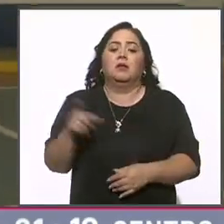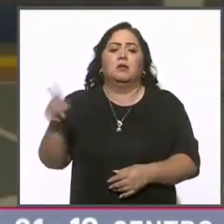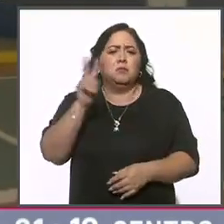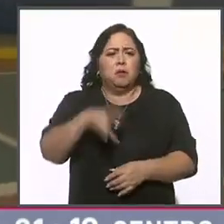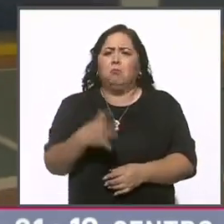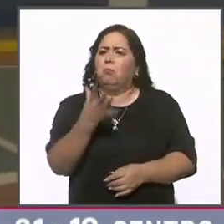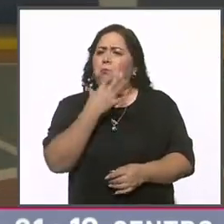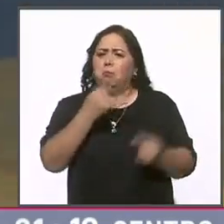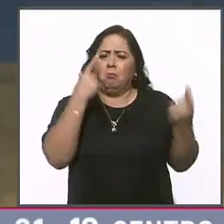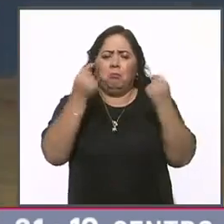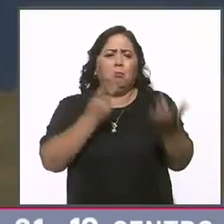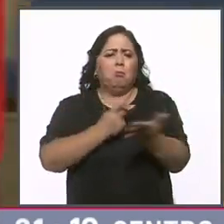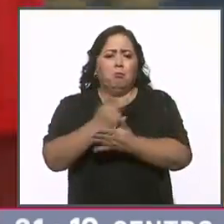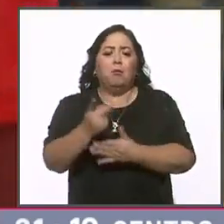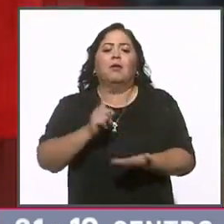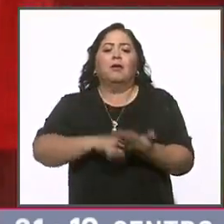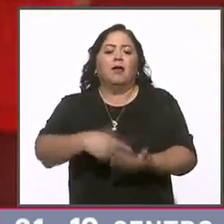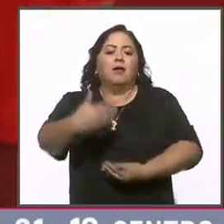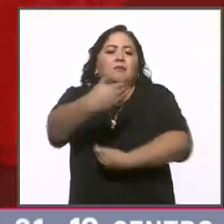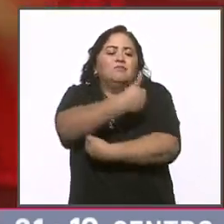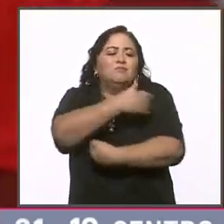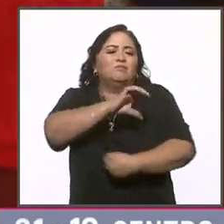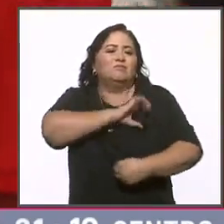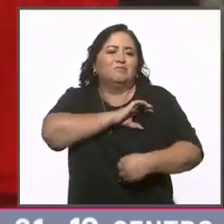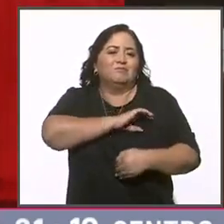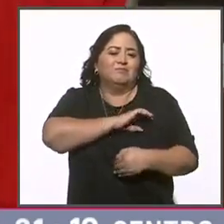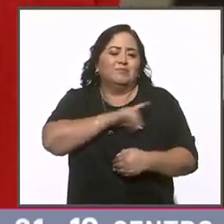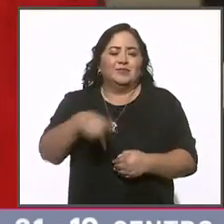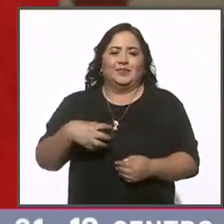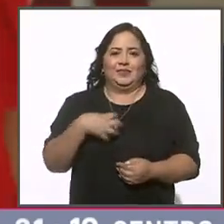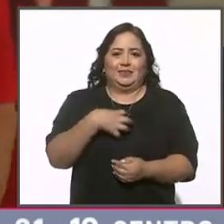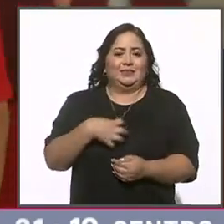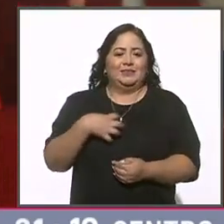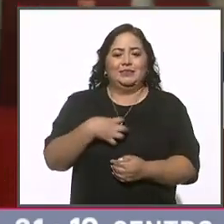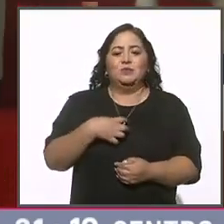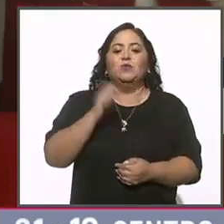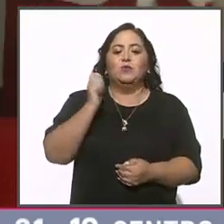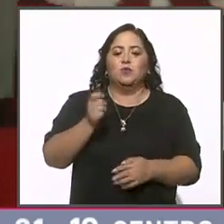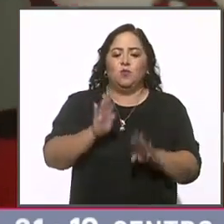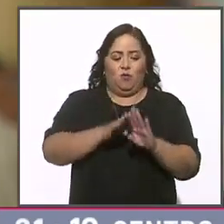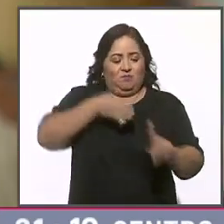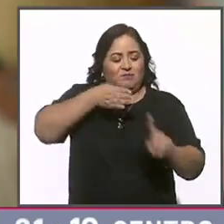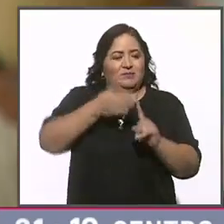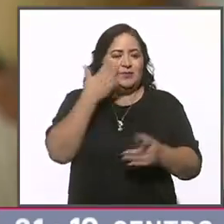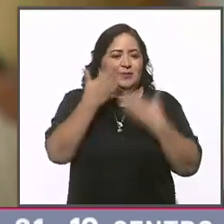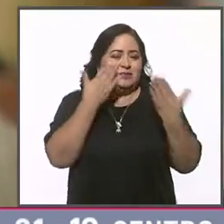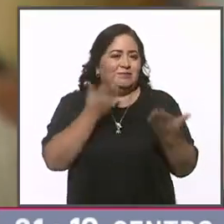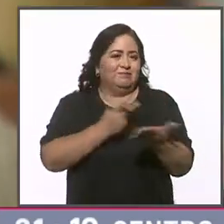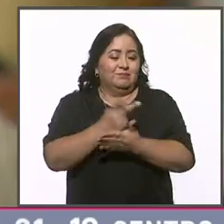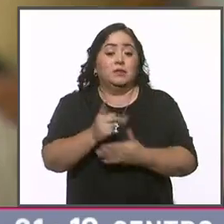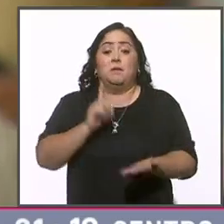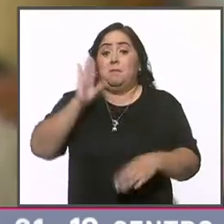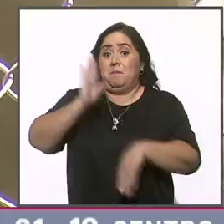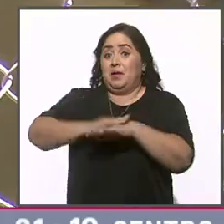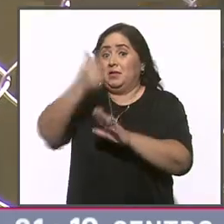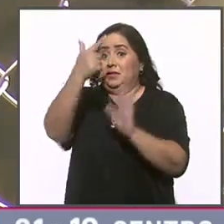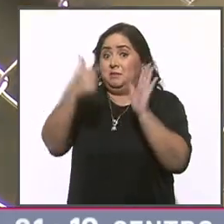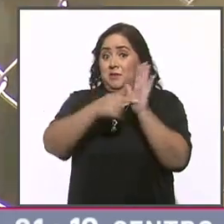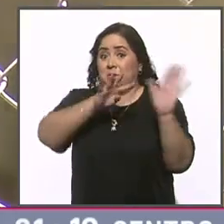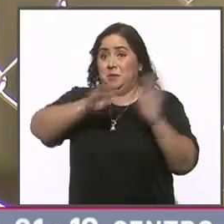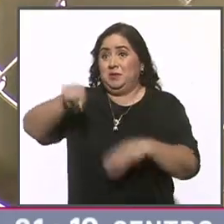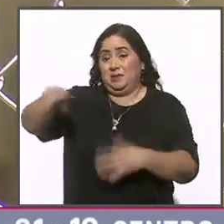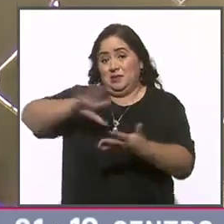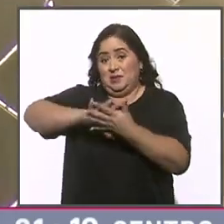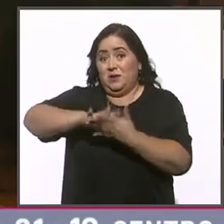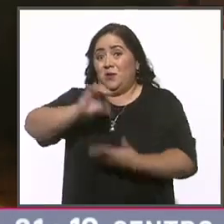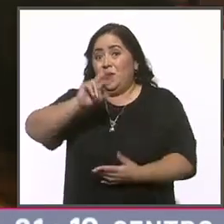sencilla, y lo mejor, el abrazo de quienes los acompañaron y la satisfacción personal de cumplir un objetivo. De los más de 7.900 internos